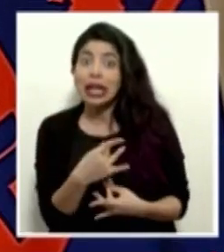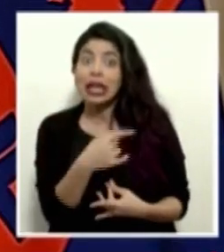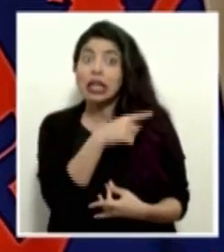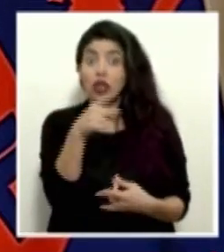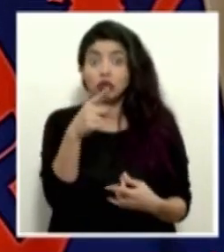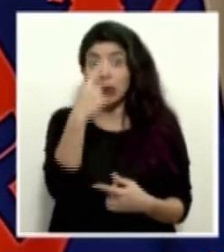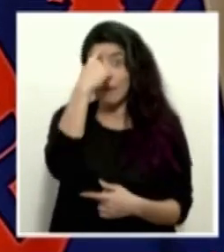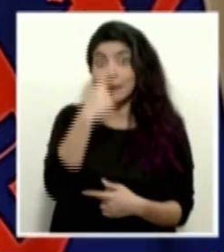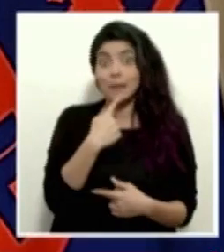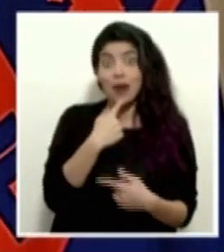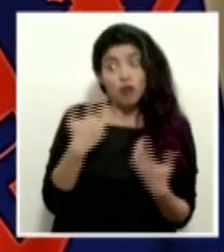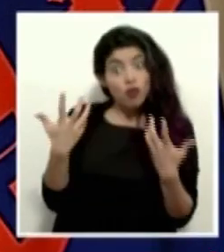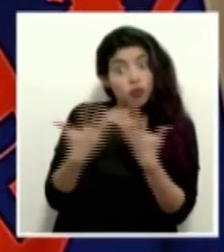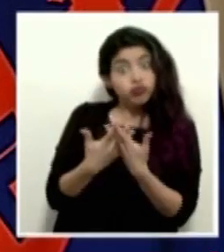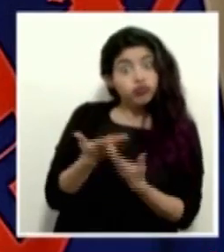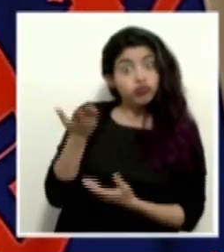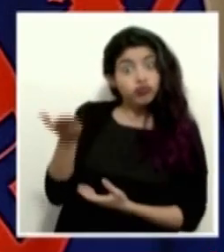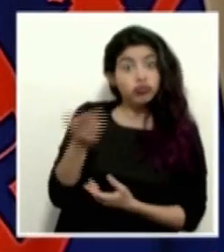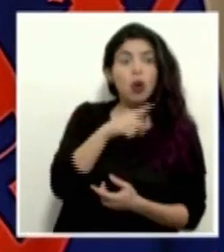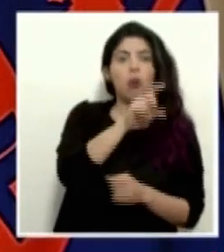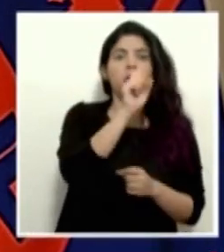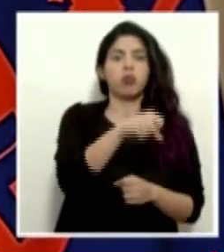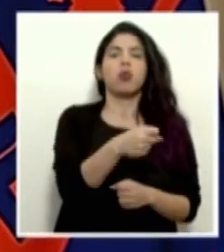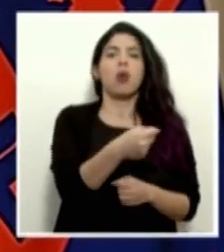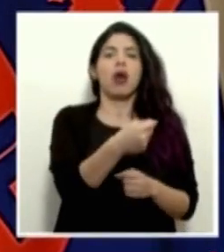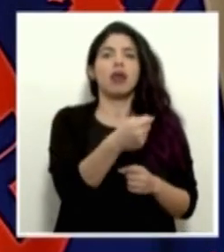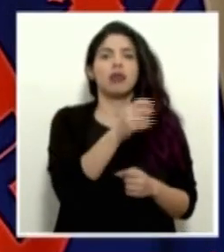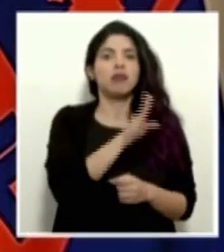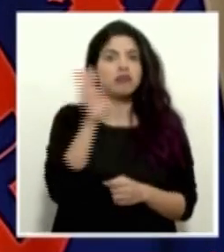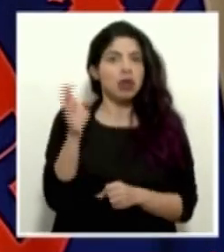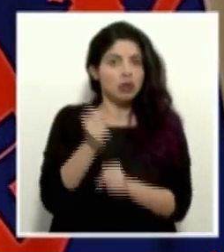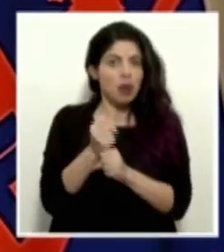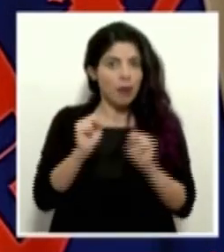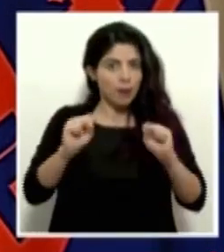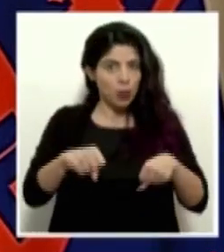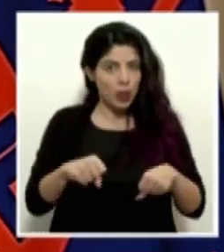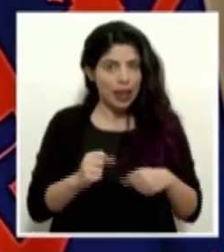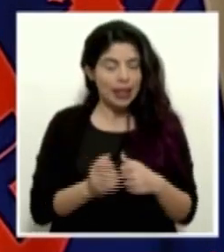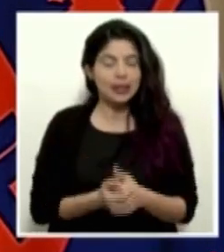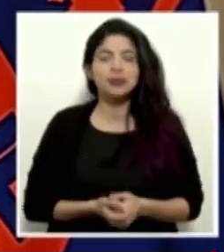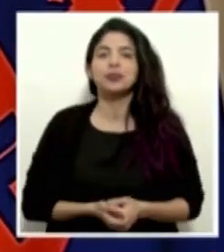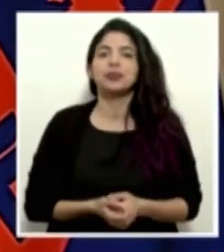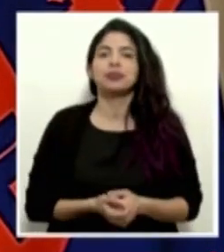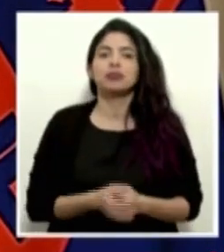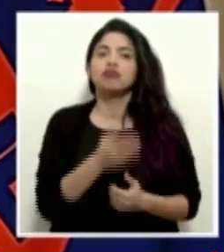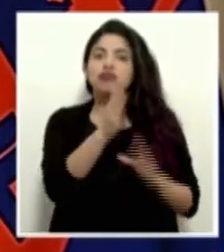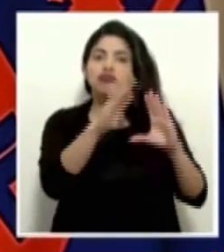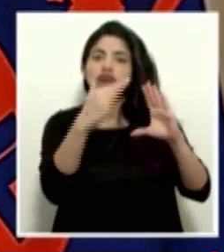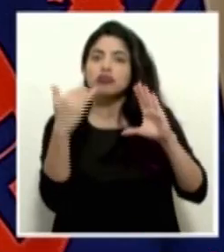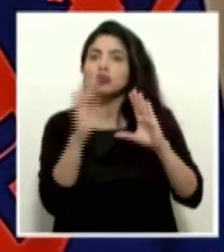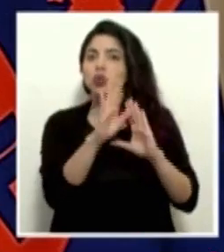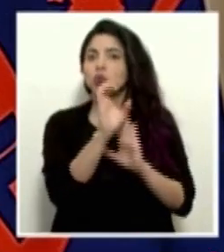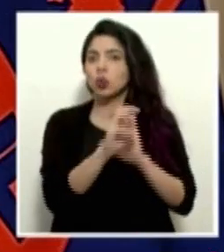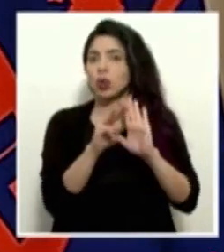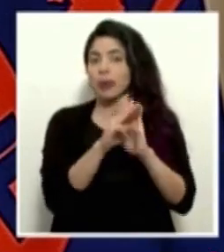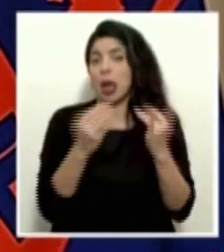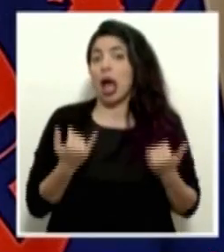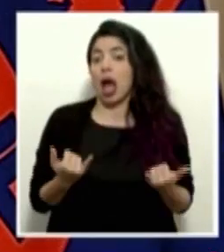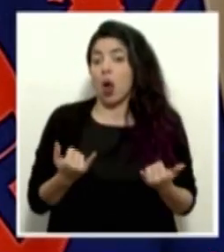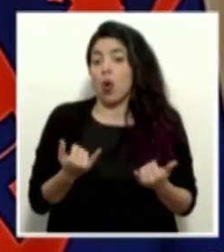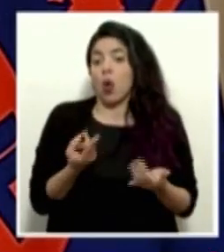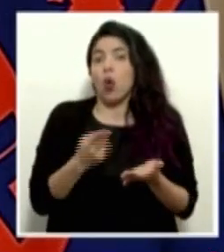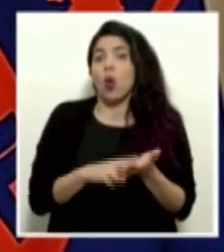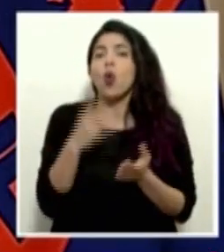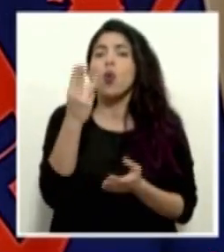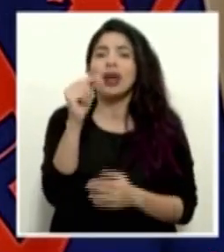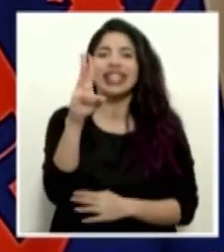cumplen con ciertos perfiles de presentarse a trabajar, a presentar sus currículums. Estamos contratando